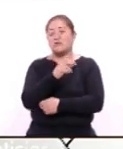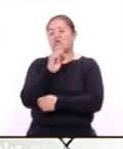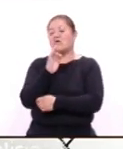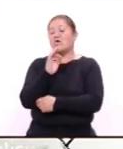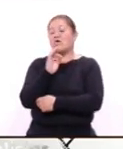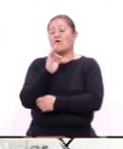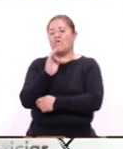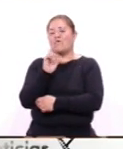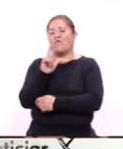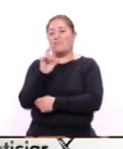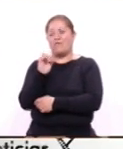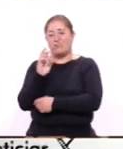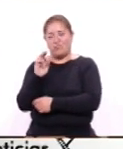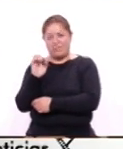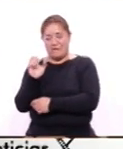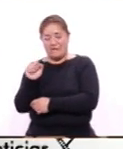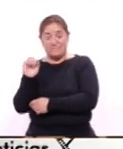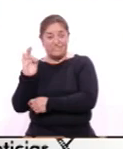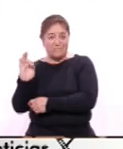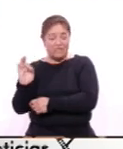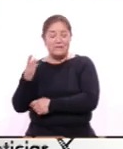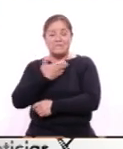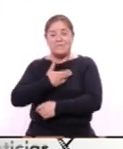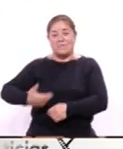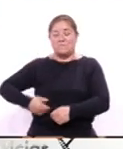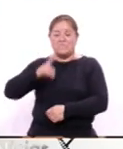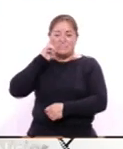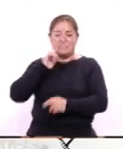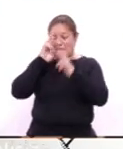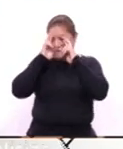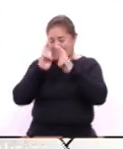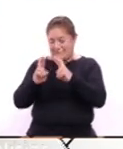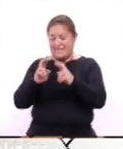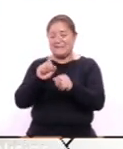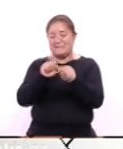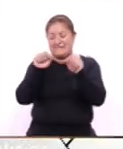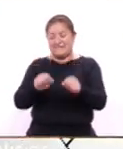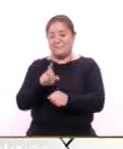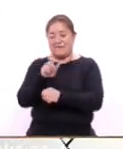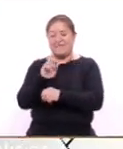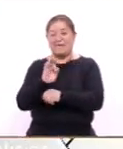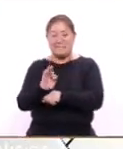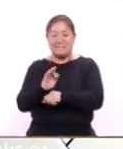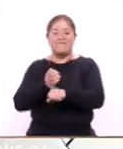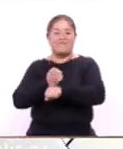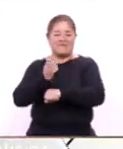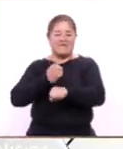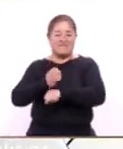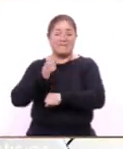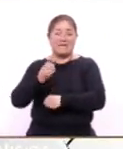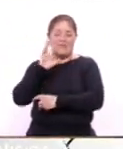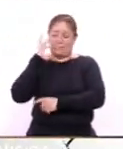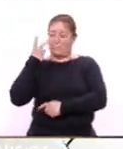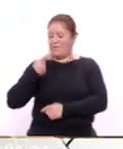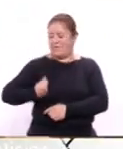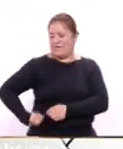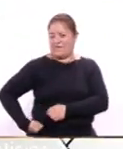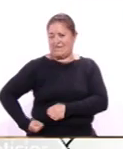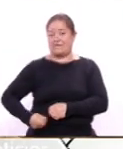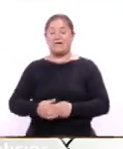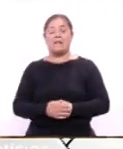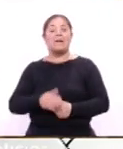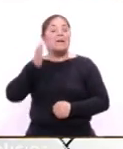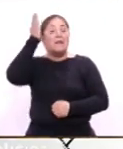Flores y la presidenta honorífica del sistema estatal para el desarrollo integral de la familia Mariana Espinosa de los Monteros Cuellar